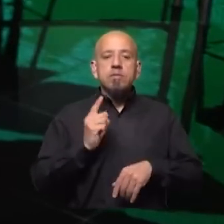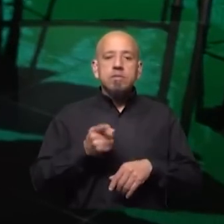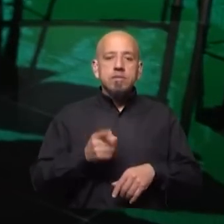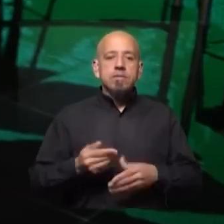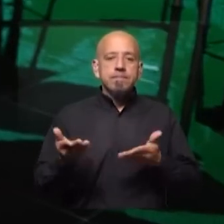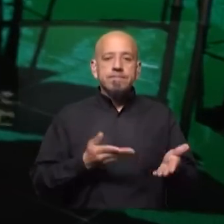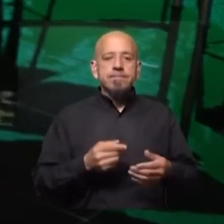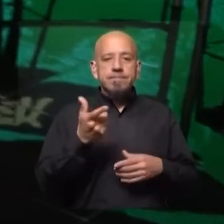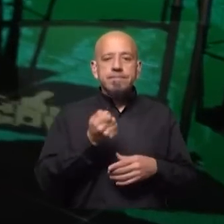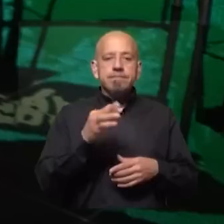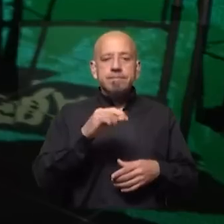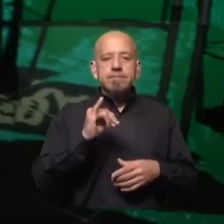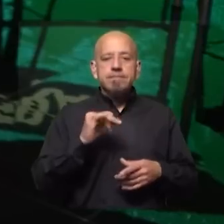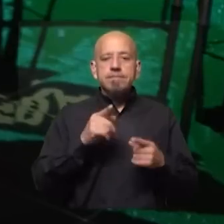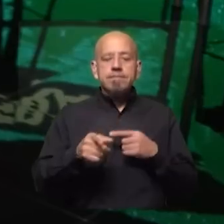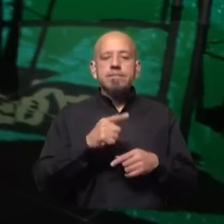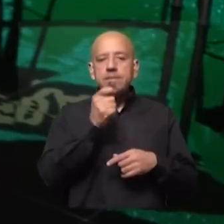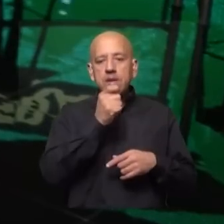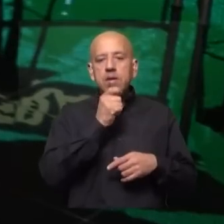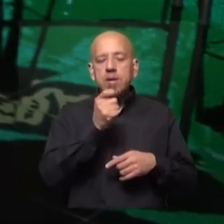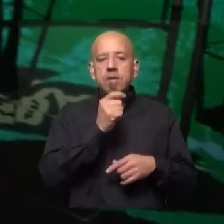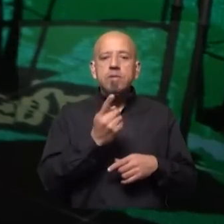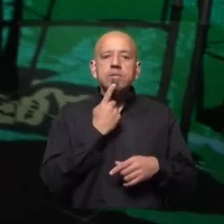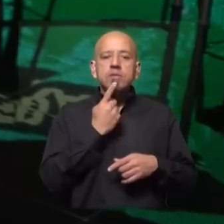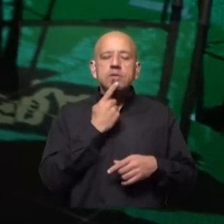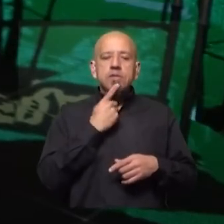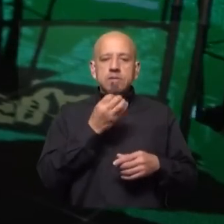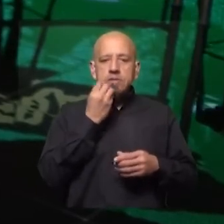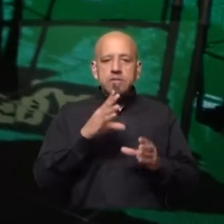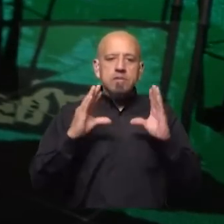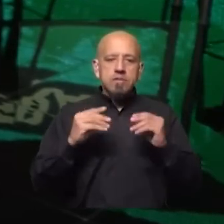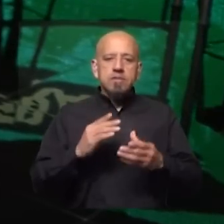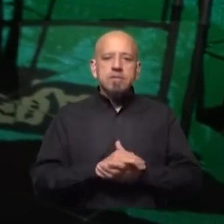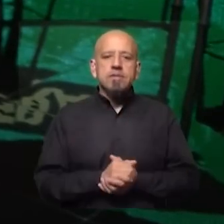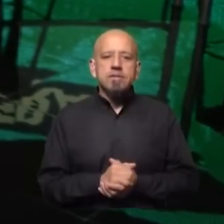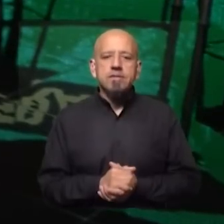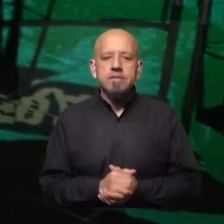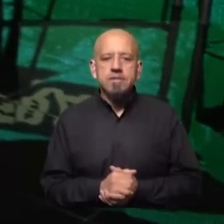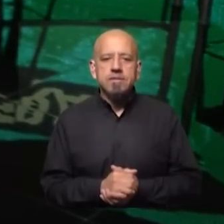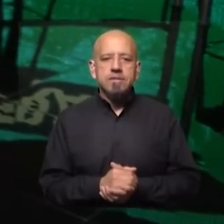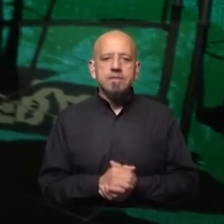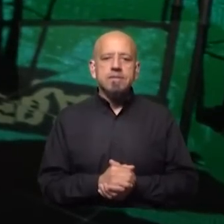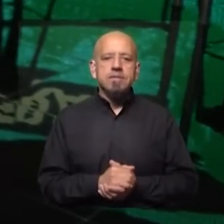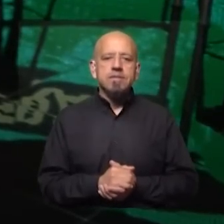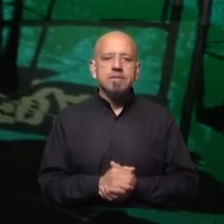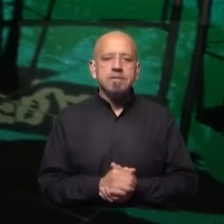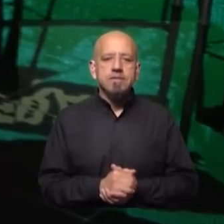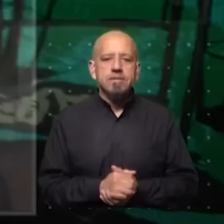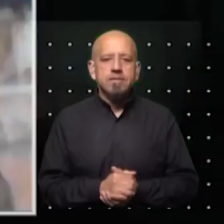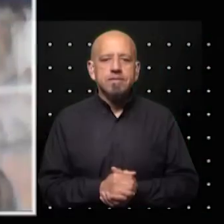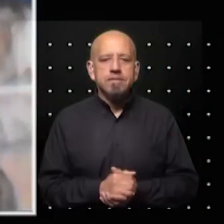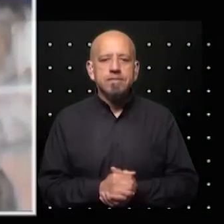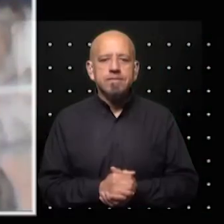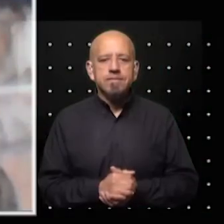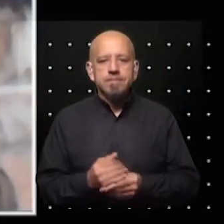recibimos a Ari Lijalad quien es periodista y politólogo muy buenas noches Ari gracias por estar con nosotros hola como están gracias por la invitación